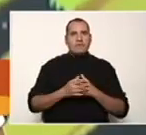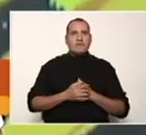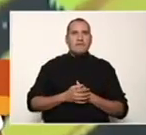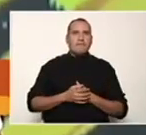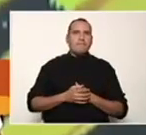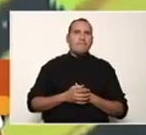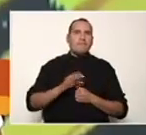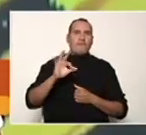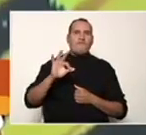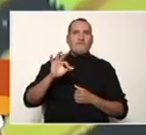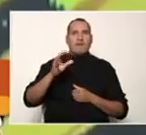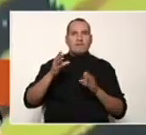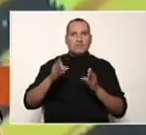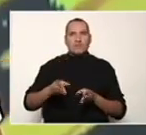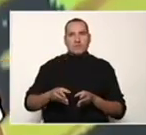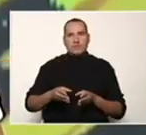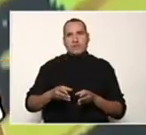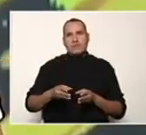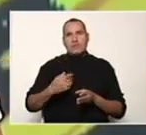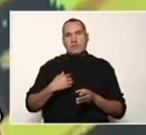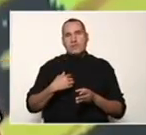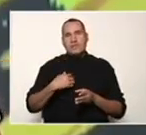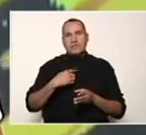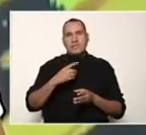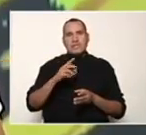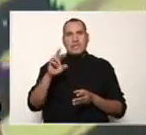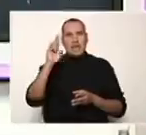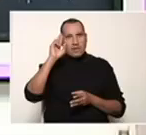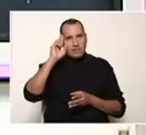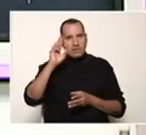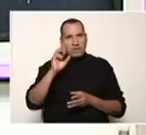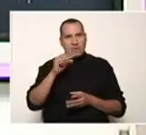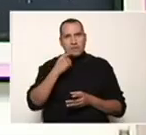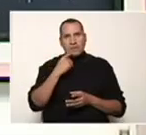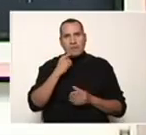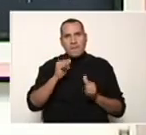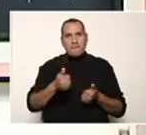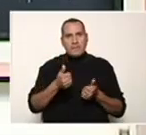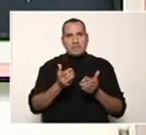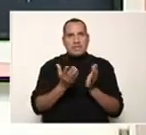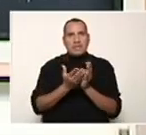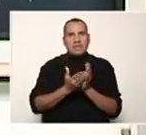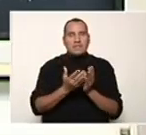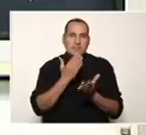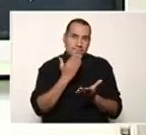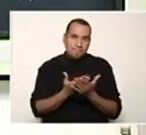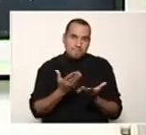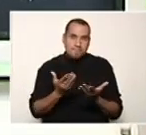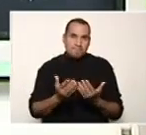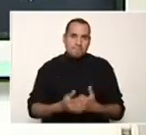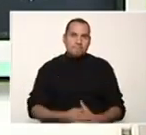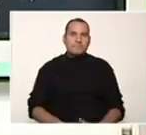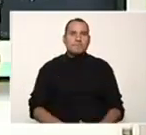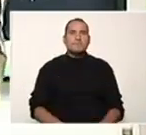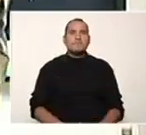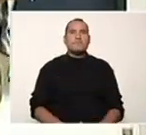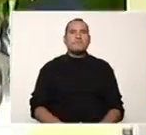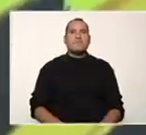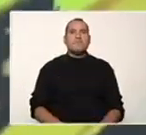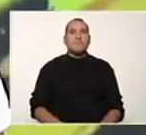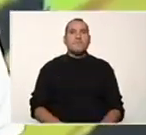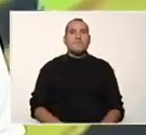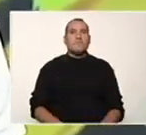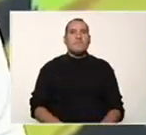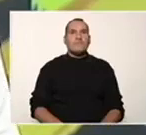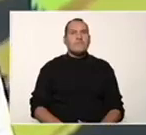de factorización, producto notable y racionalización. Bueno, profe, que comienza la clase. Gracias. Bueno, vamos a comenzar,